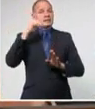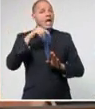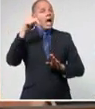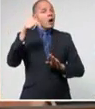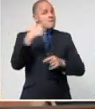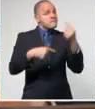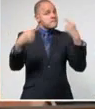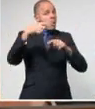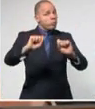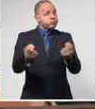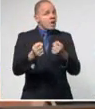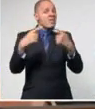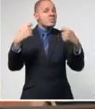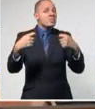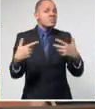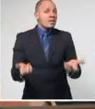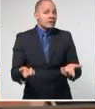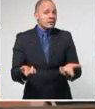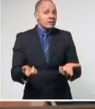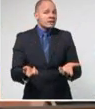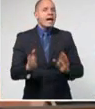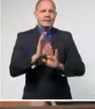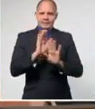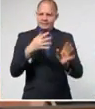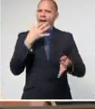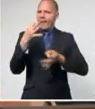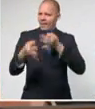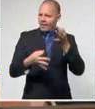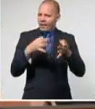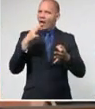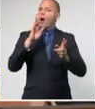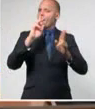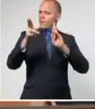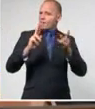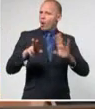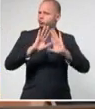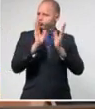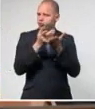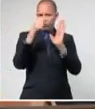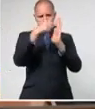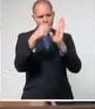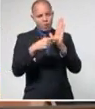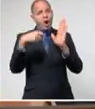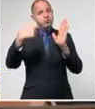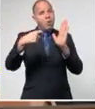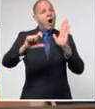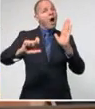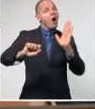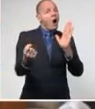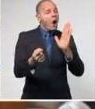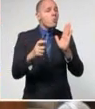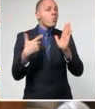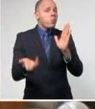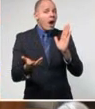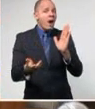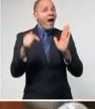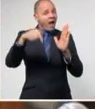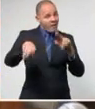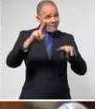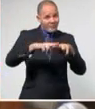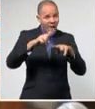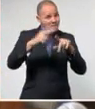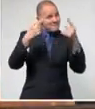exigir el estricto cumplimiento de las medidas asociadas a los servicios de la gastronomía en La Habana,